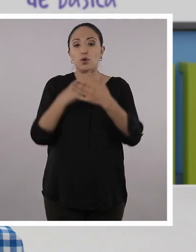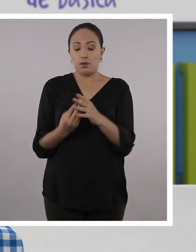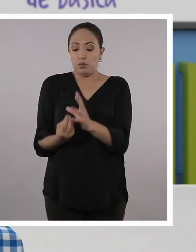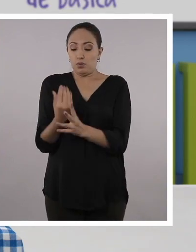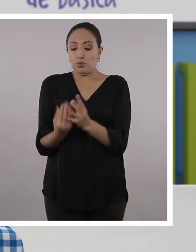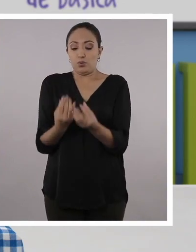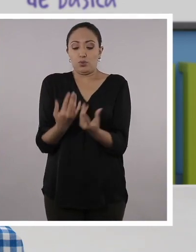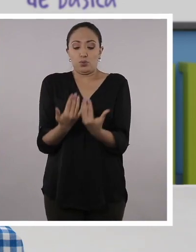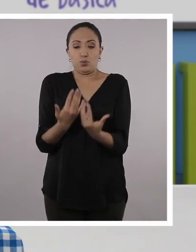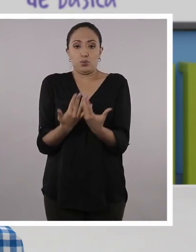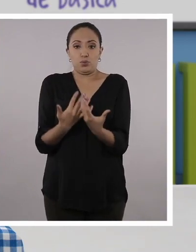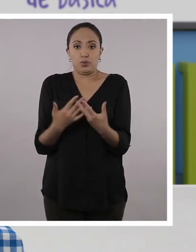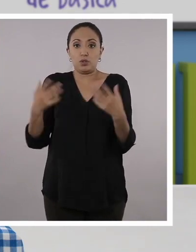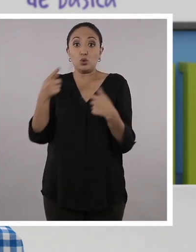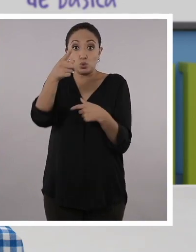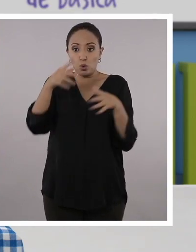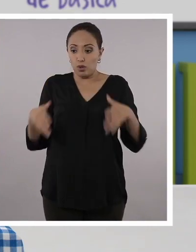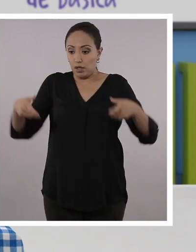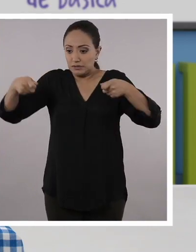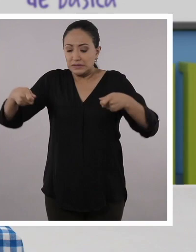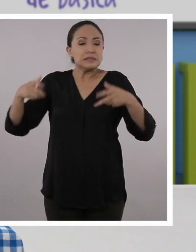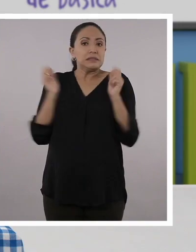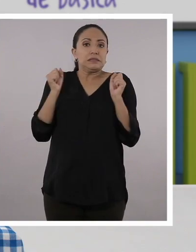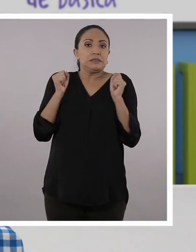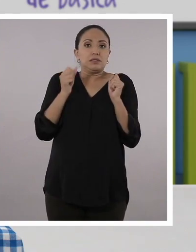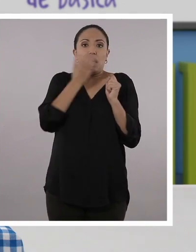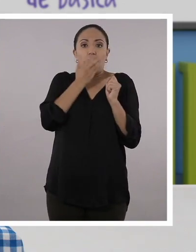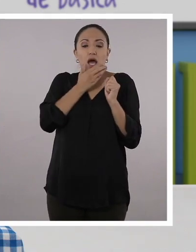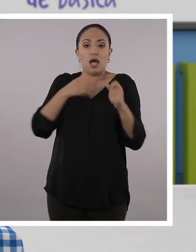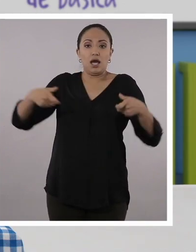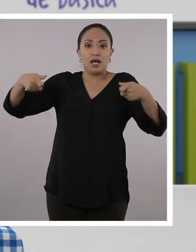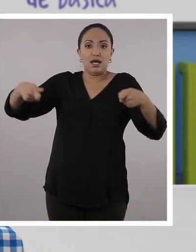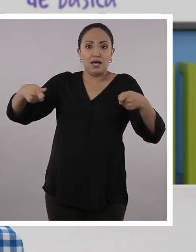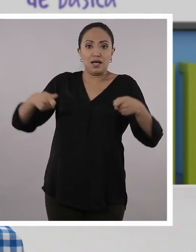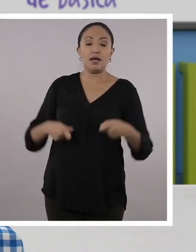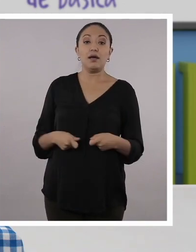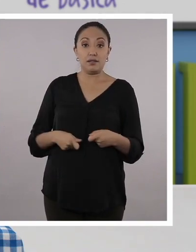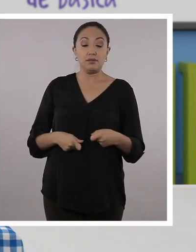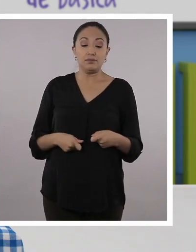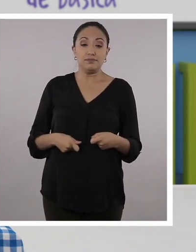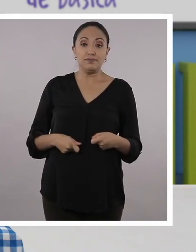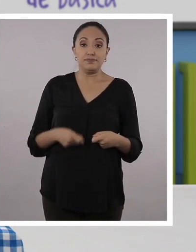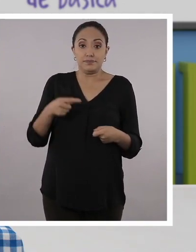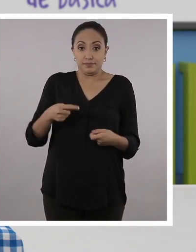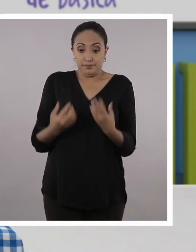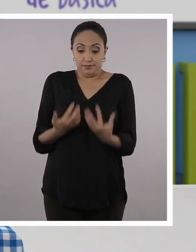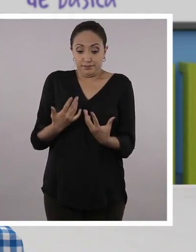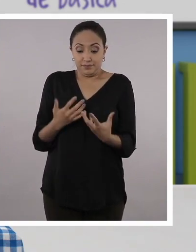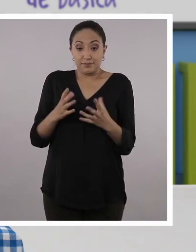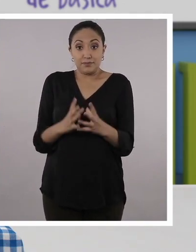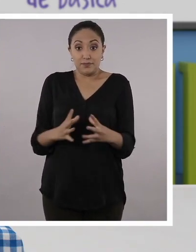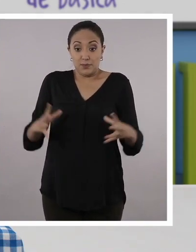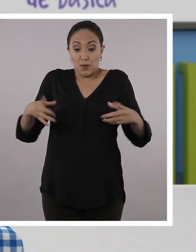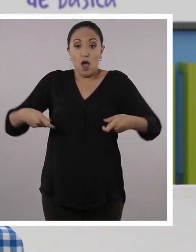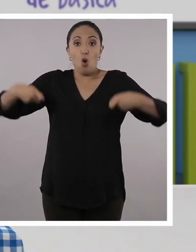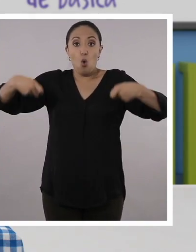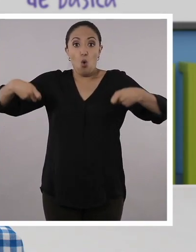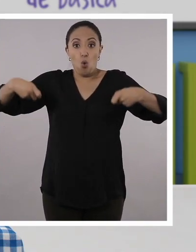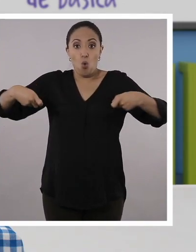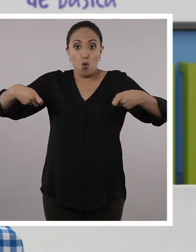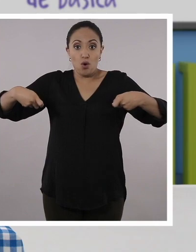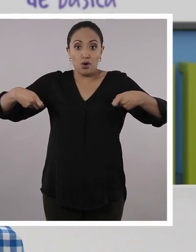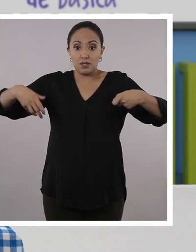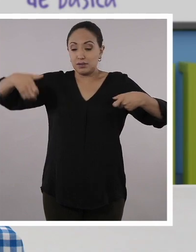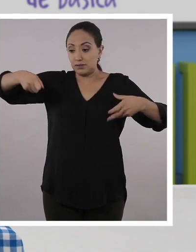ejemplo, el aluminio de esta olla. Es la transmisión de calor entre metales. Entonces, la olla se pasa